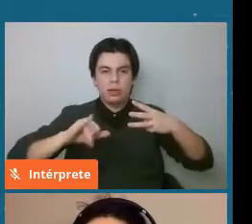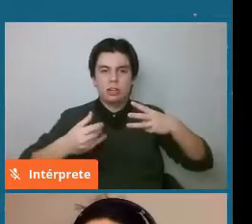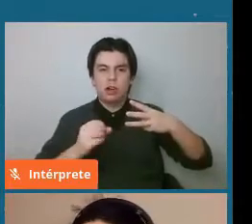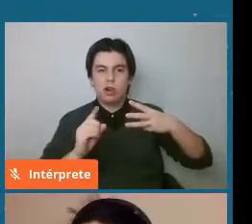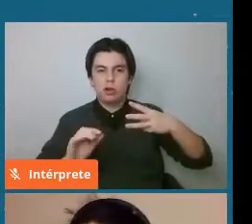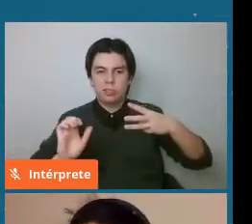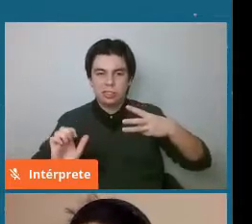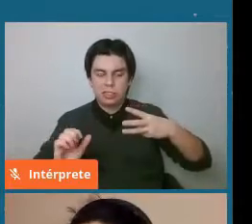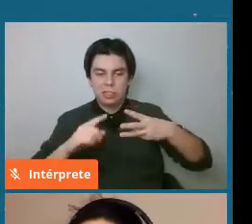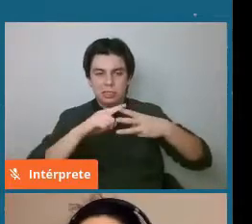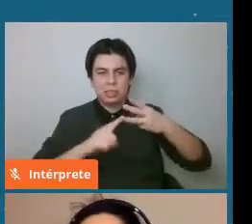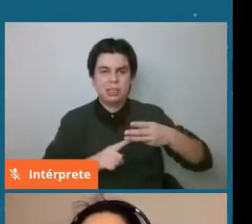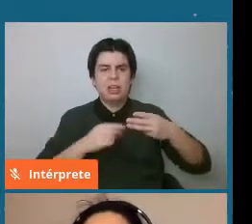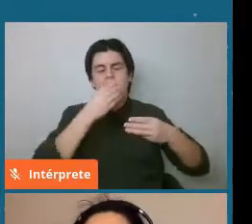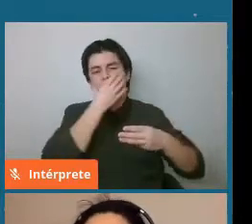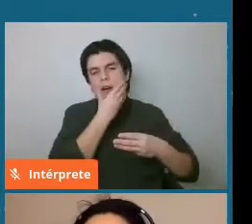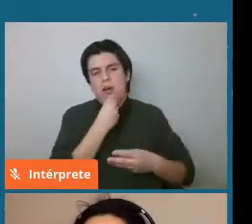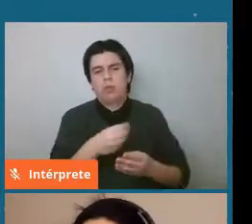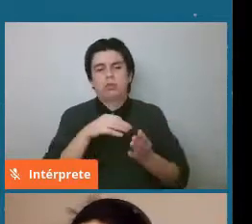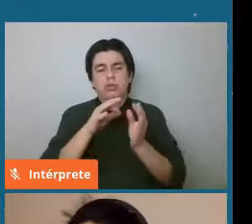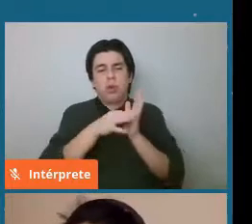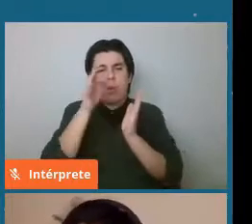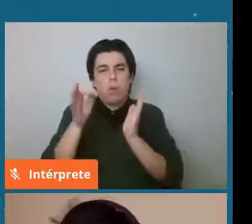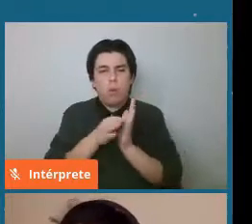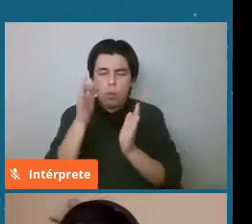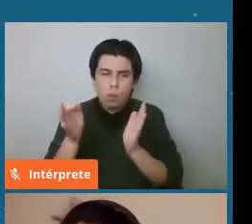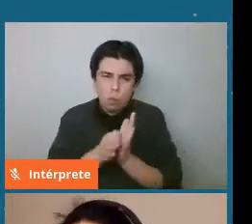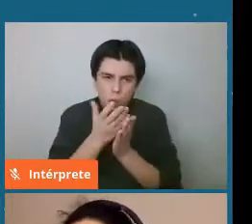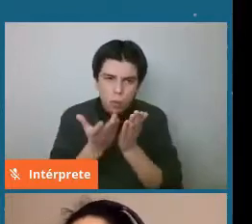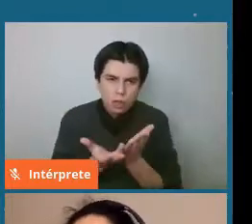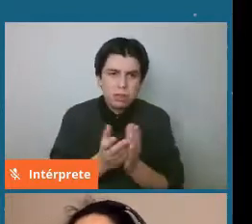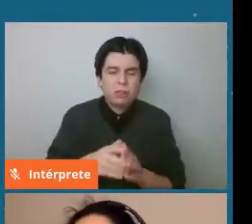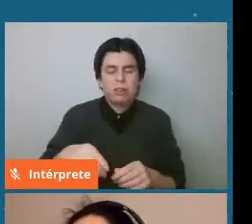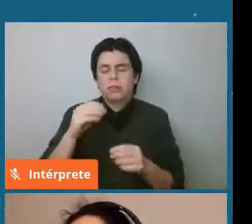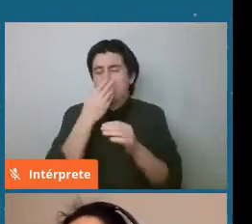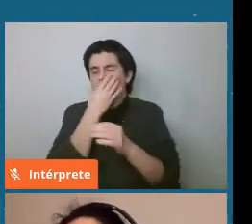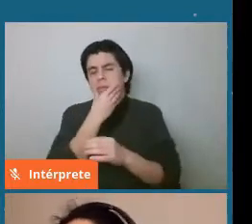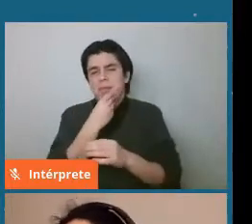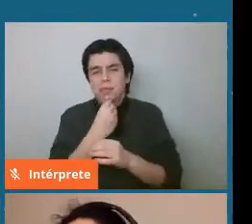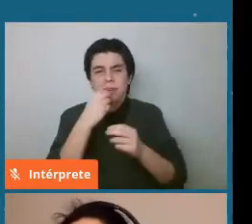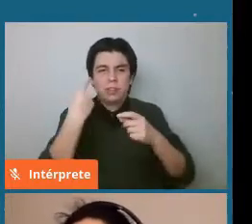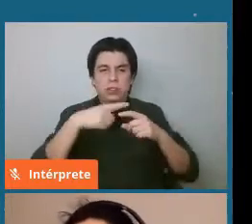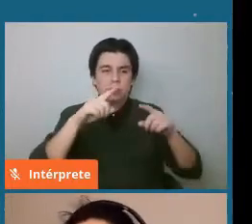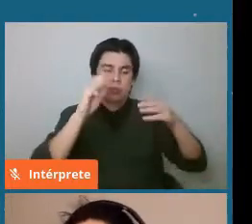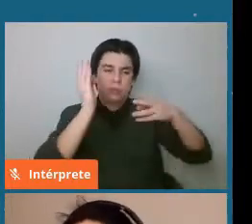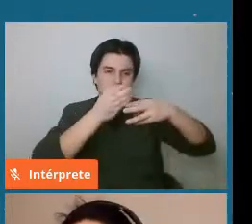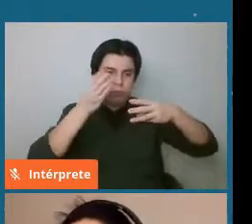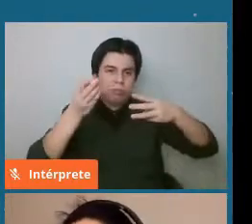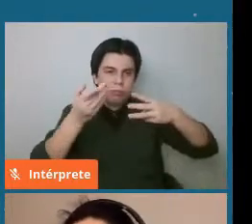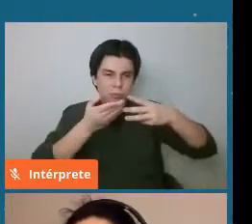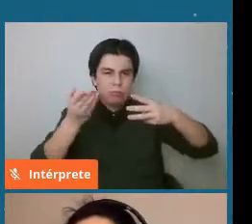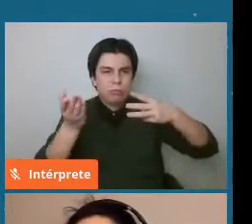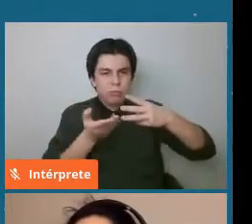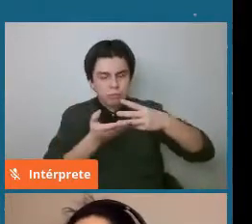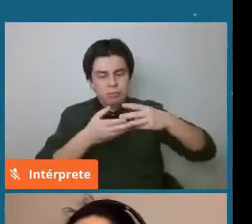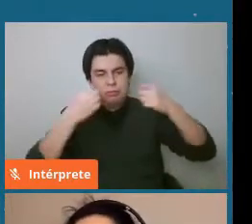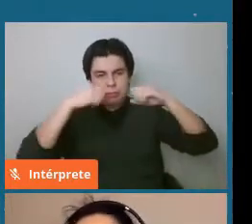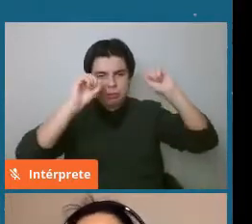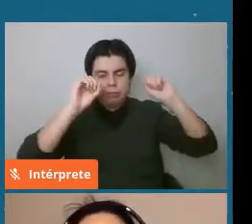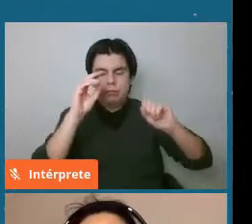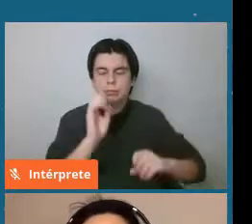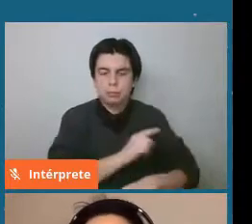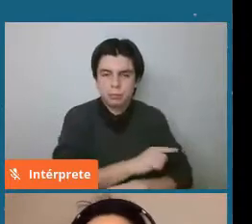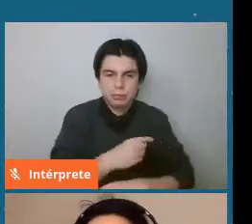hermosos cuentos que ganaron el primer lugar en sus respectivas categorías. Y además, darle las gracias a todos los que